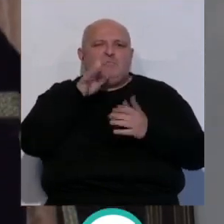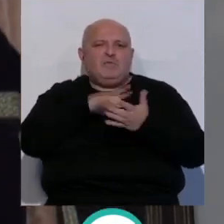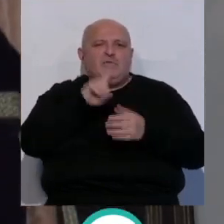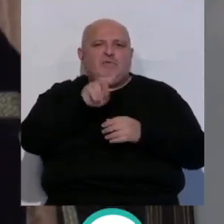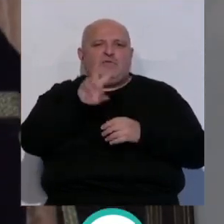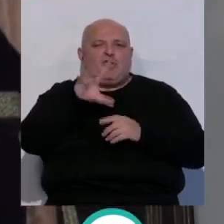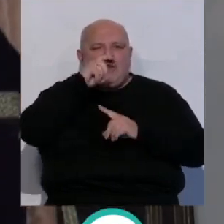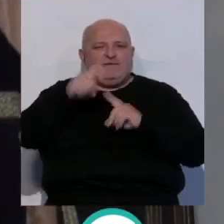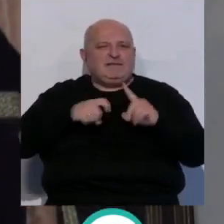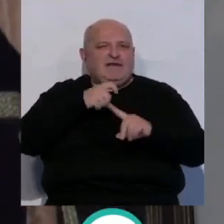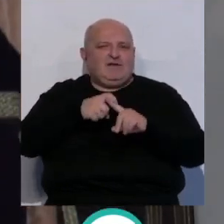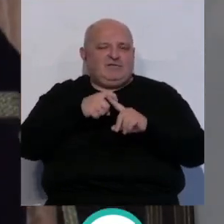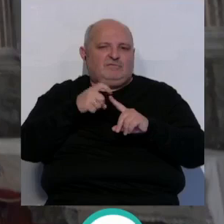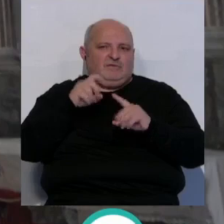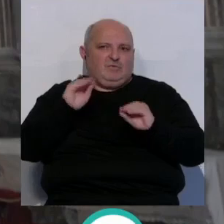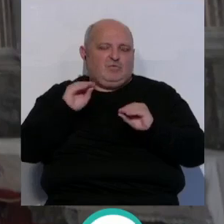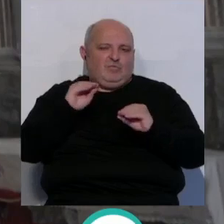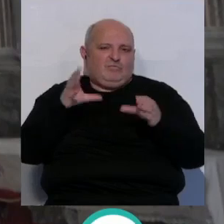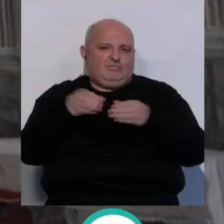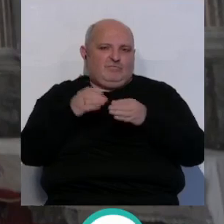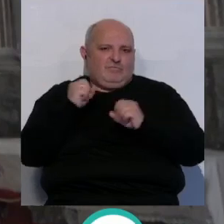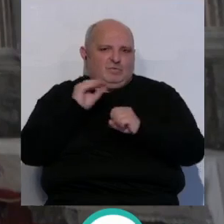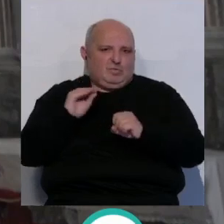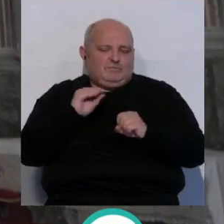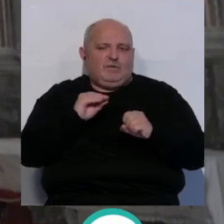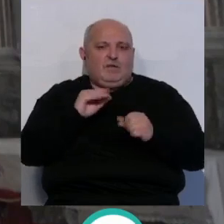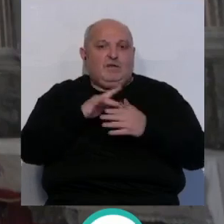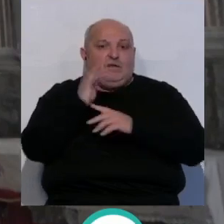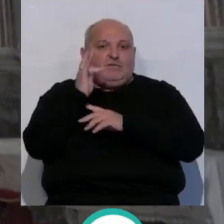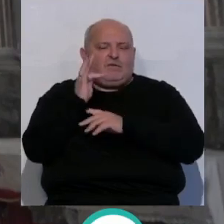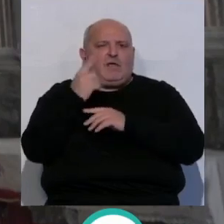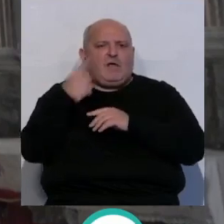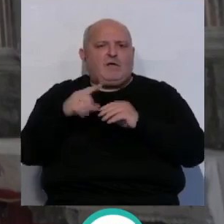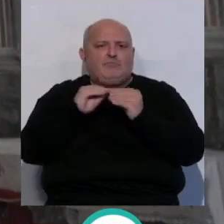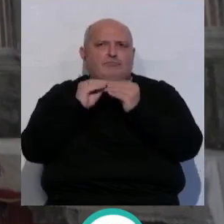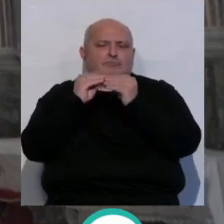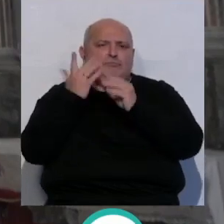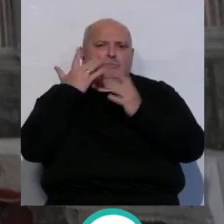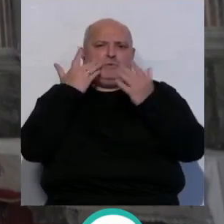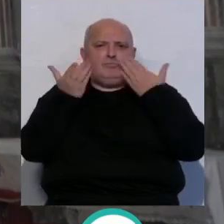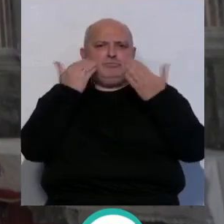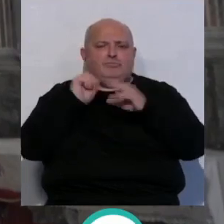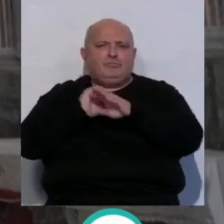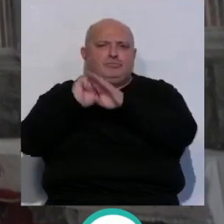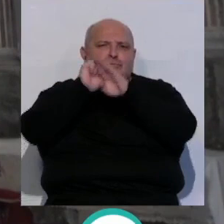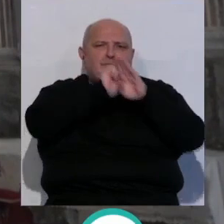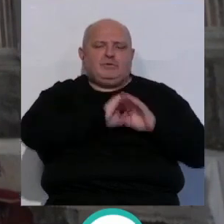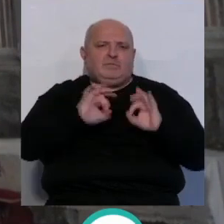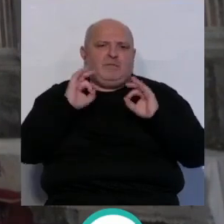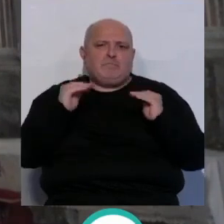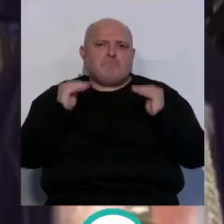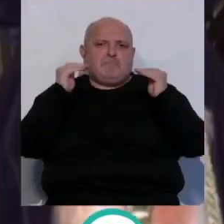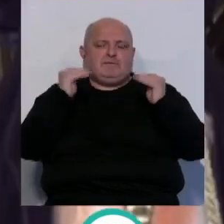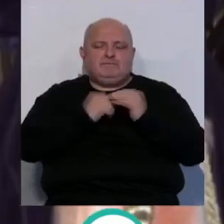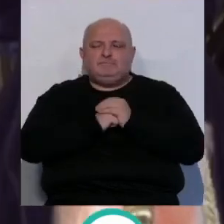125 aniversario de la reorganización de la corporación. Para este viacrucis ha sido remodelado, dándole 40 centímetros más de altura.